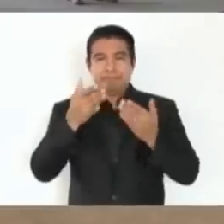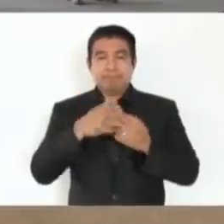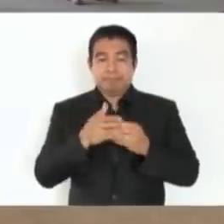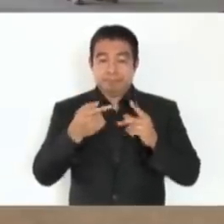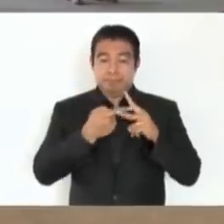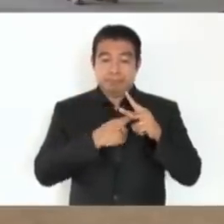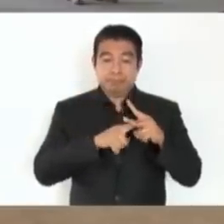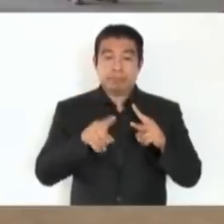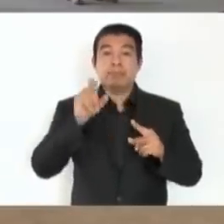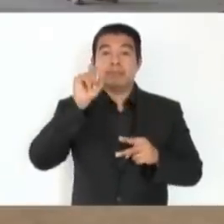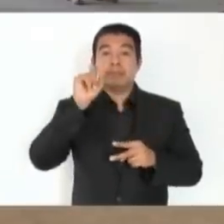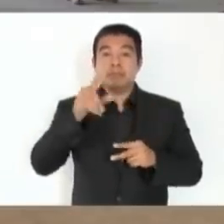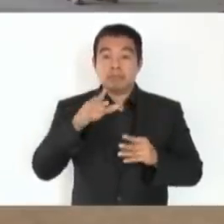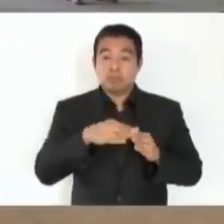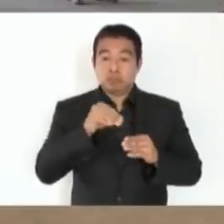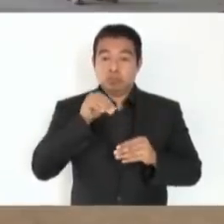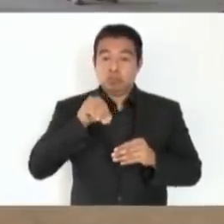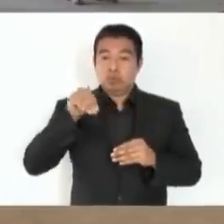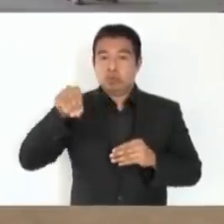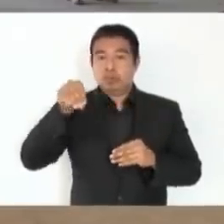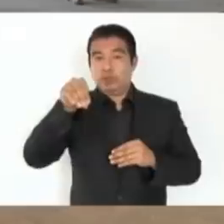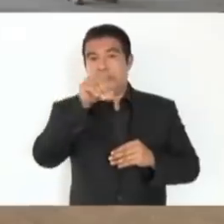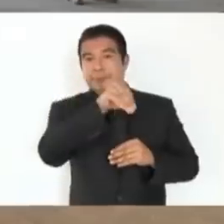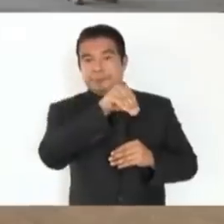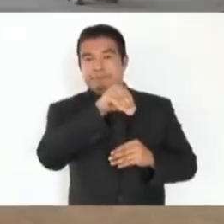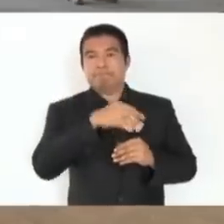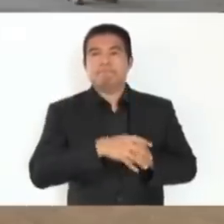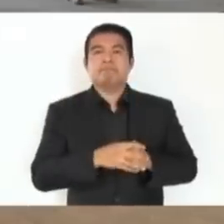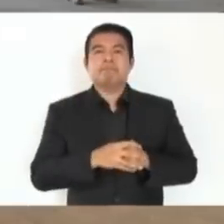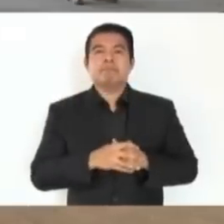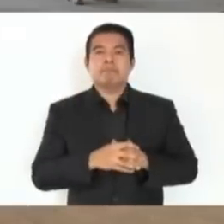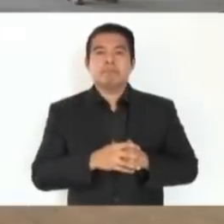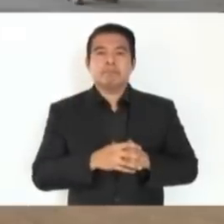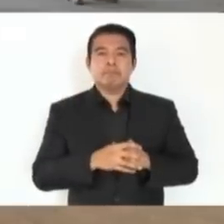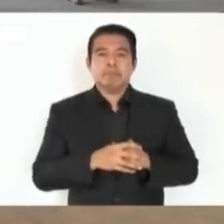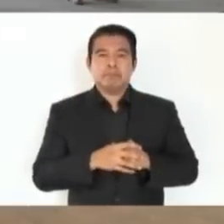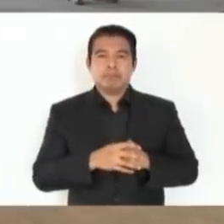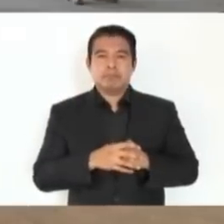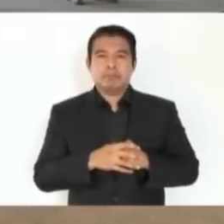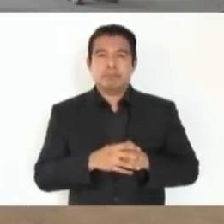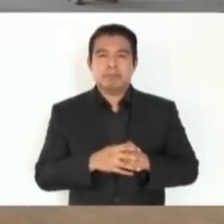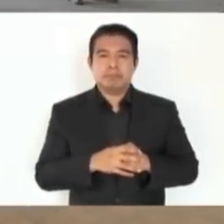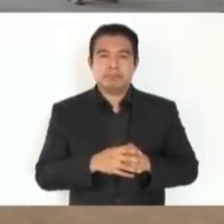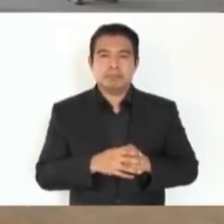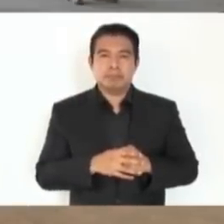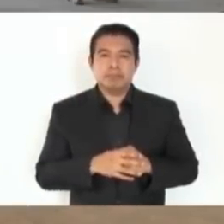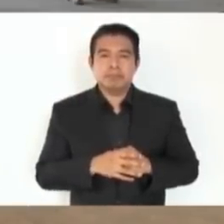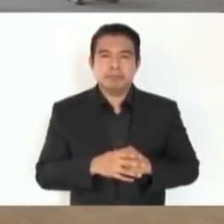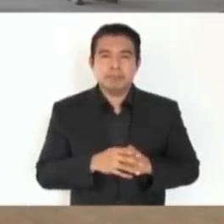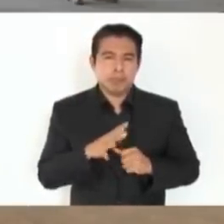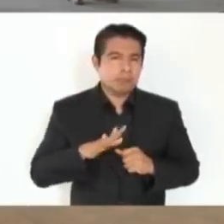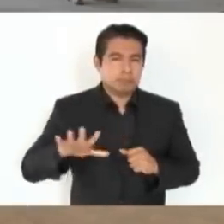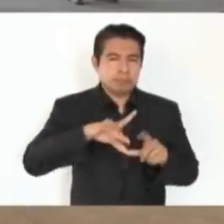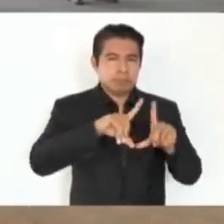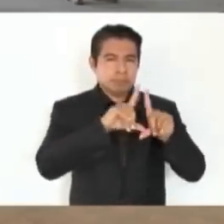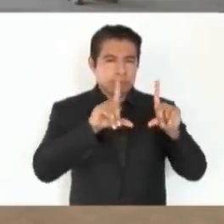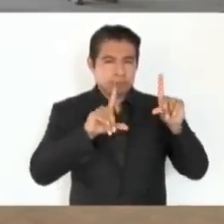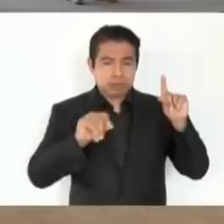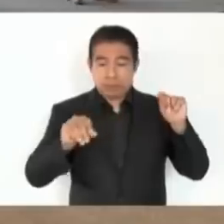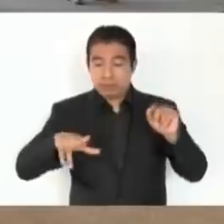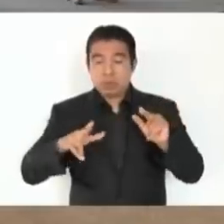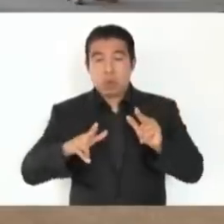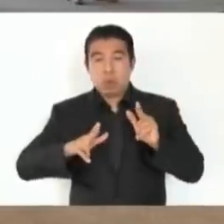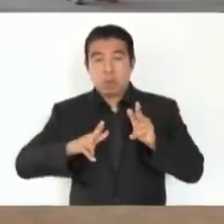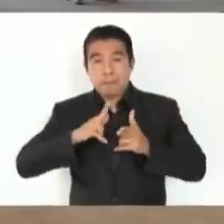iniciando una gira por todo el trayecto del Tren